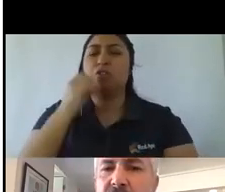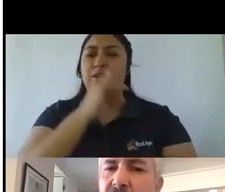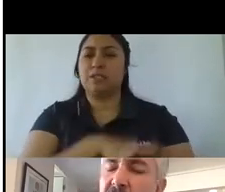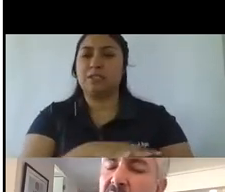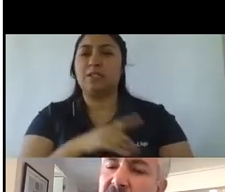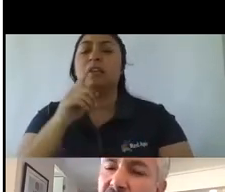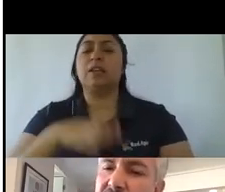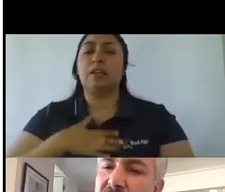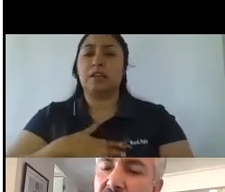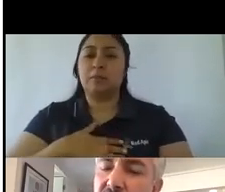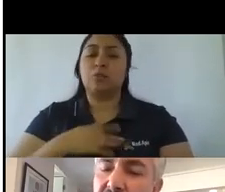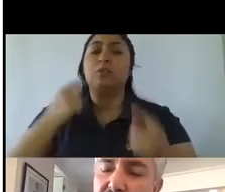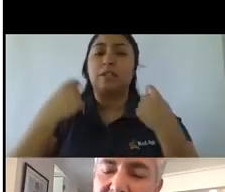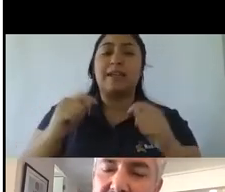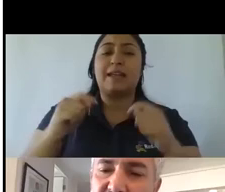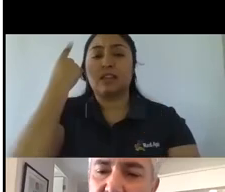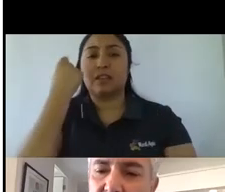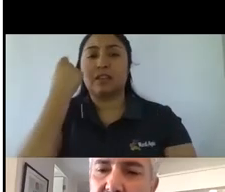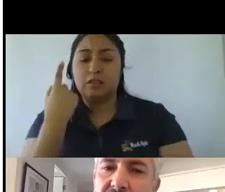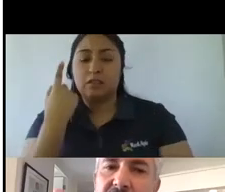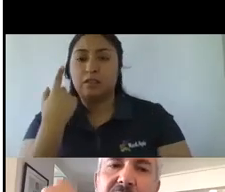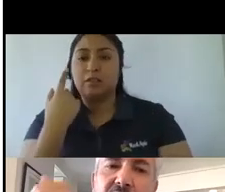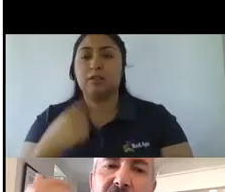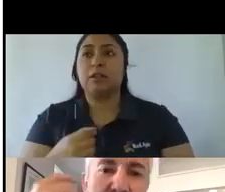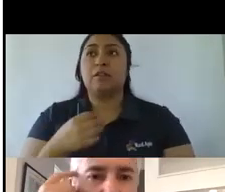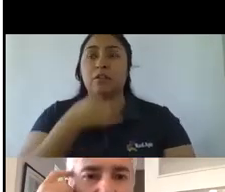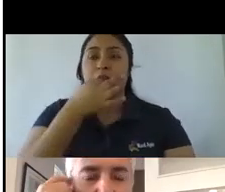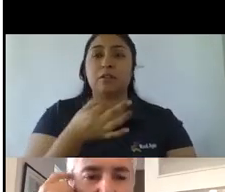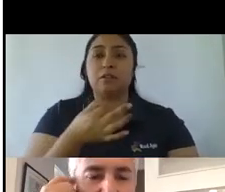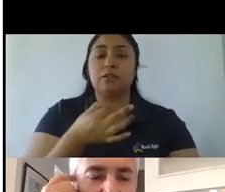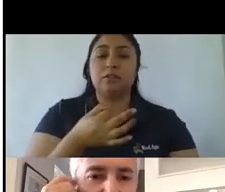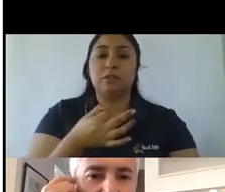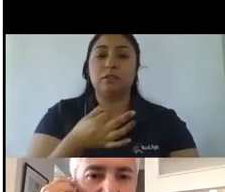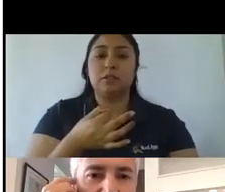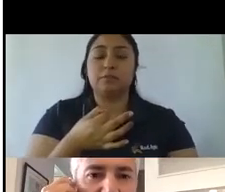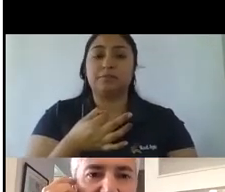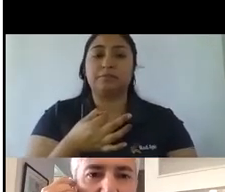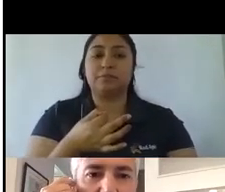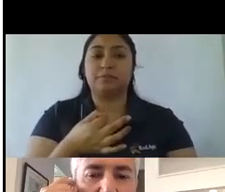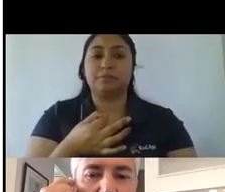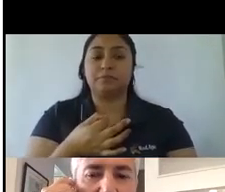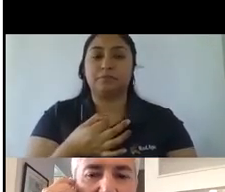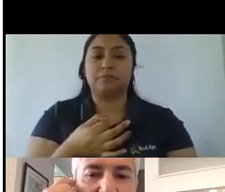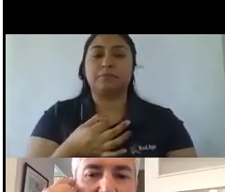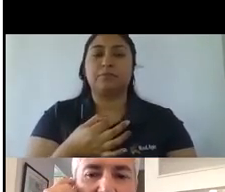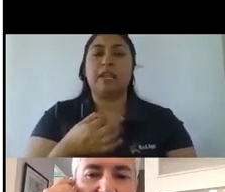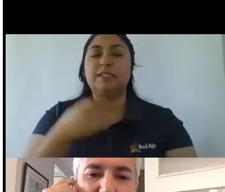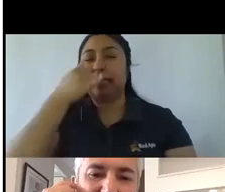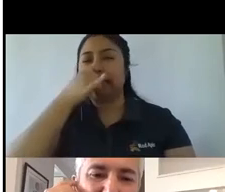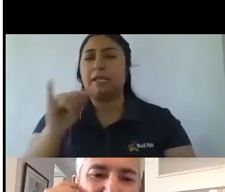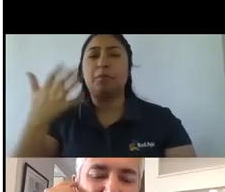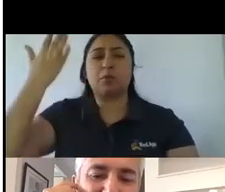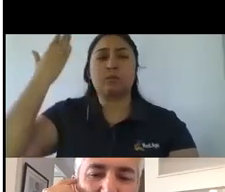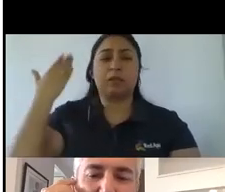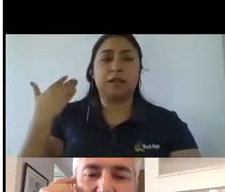y les voy a decir qué es lo que pasó lo que pasó fue que bueno hace mucho rato que nosotros veníamos con una yo